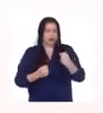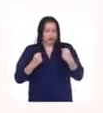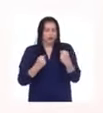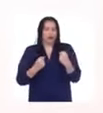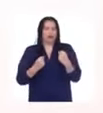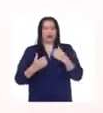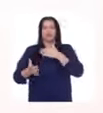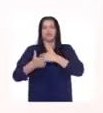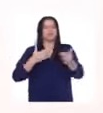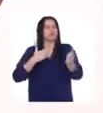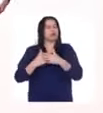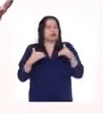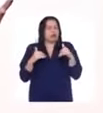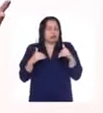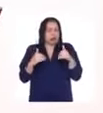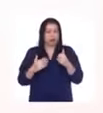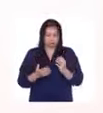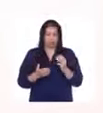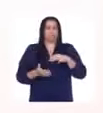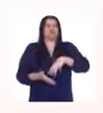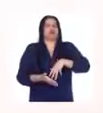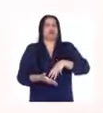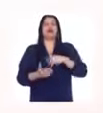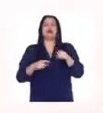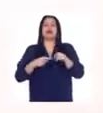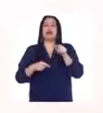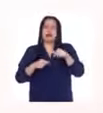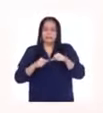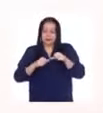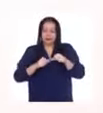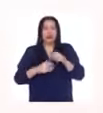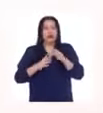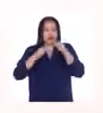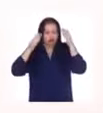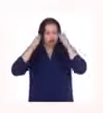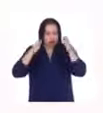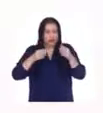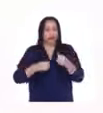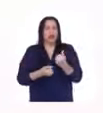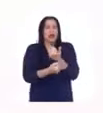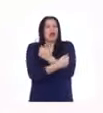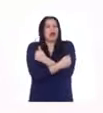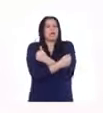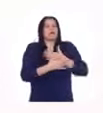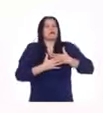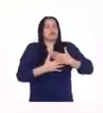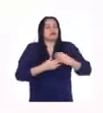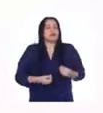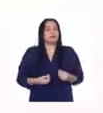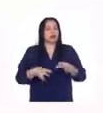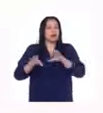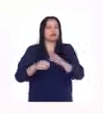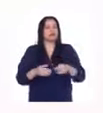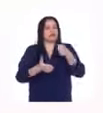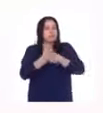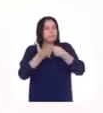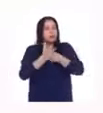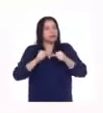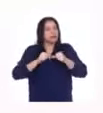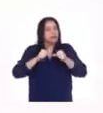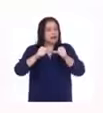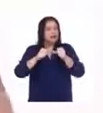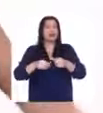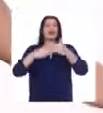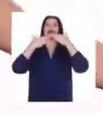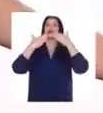sus miedos y puso a andar las enseñanzas de disciplina, amor por lo que hacía, perseverancia y